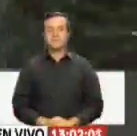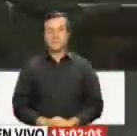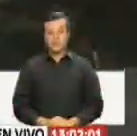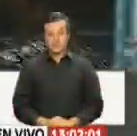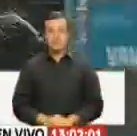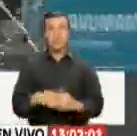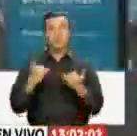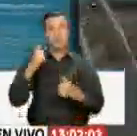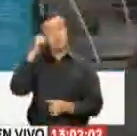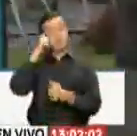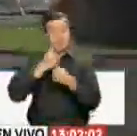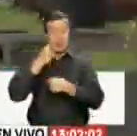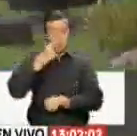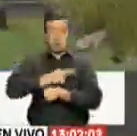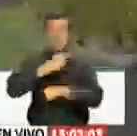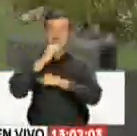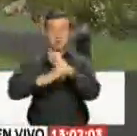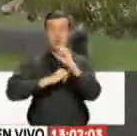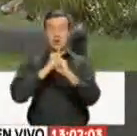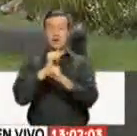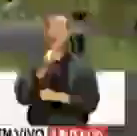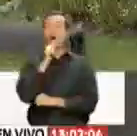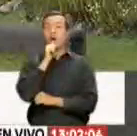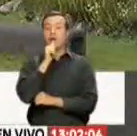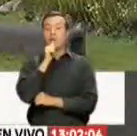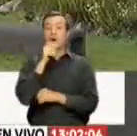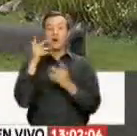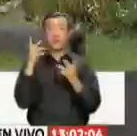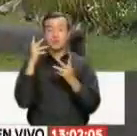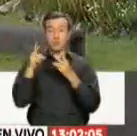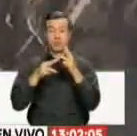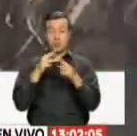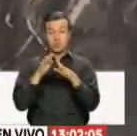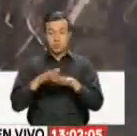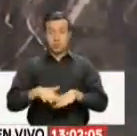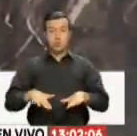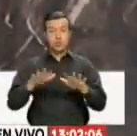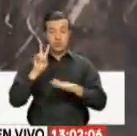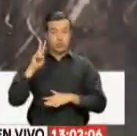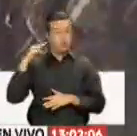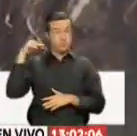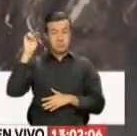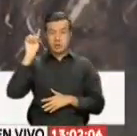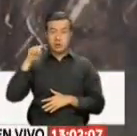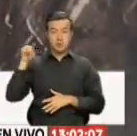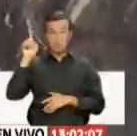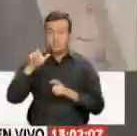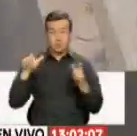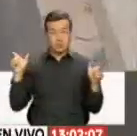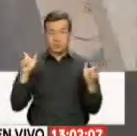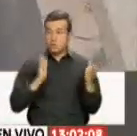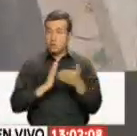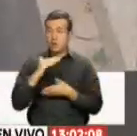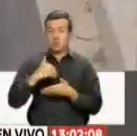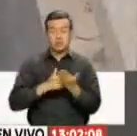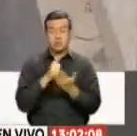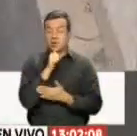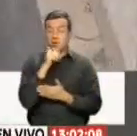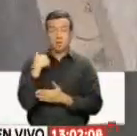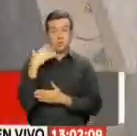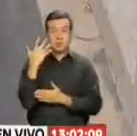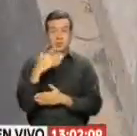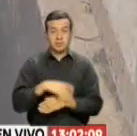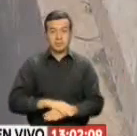Hoy se conmemora el Día Internacional del Agua. En el mundo, al menos dos billones de personas no tienen acceso al líquido vital.